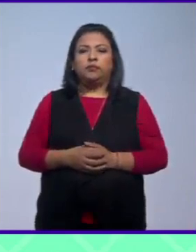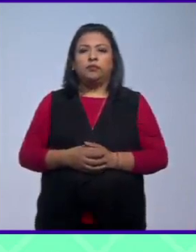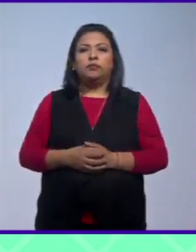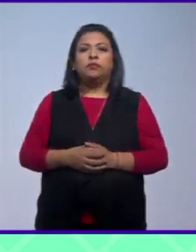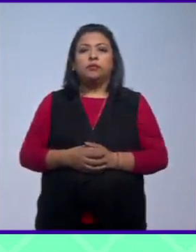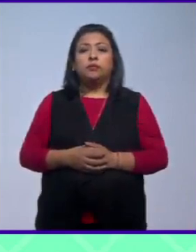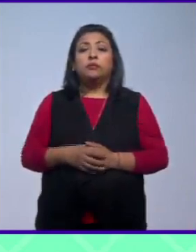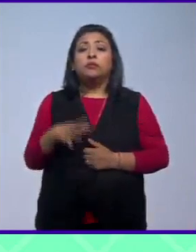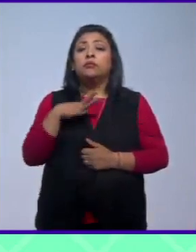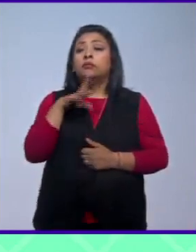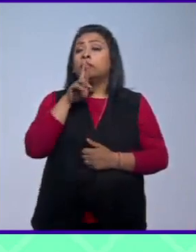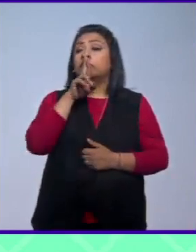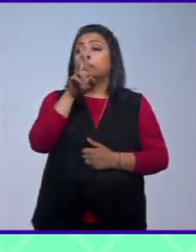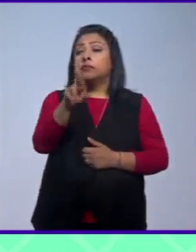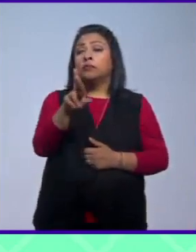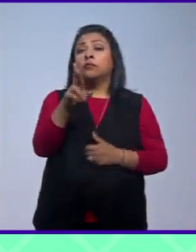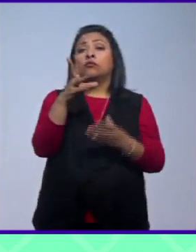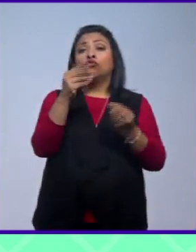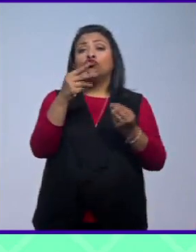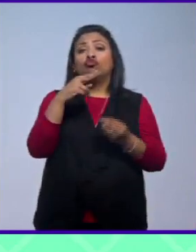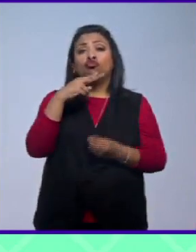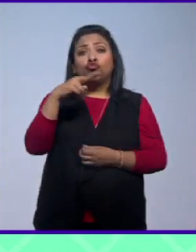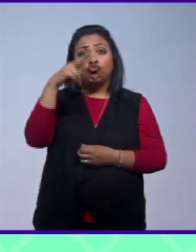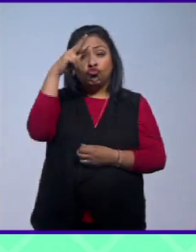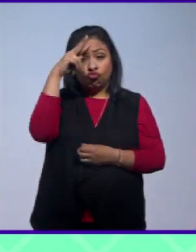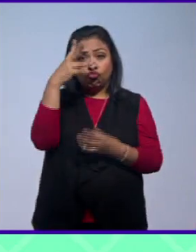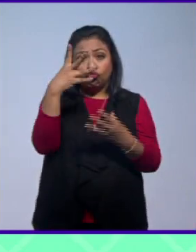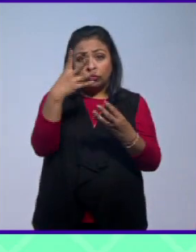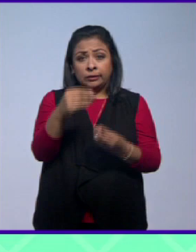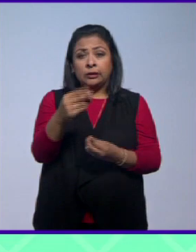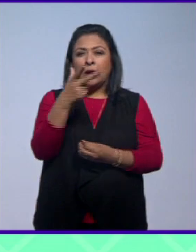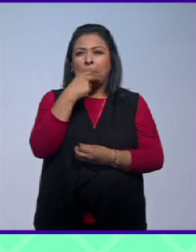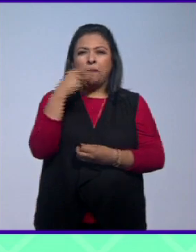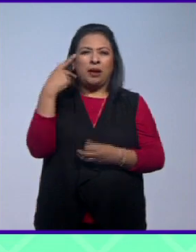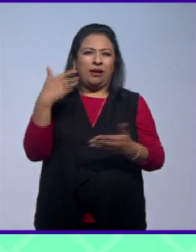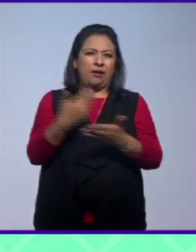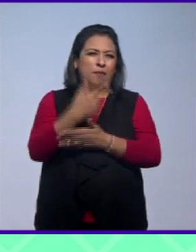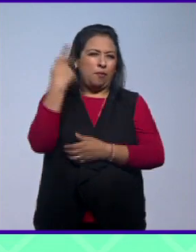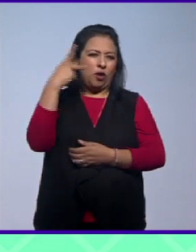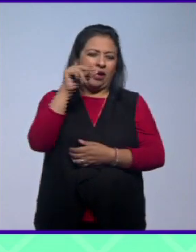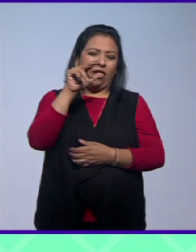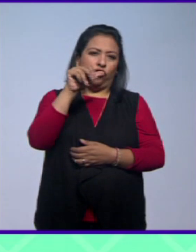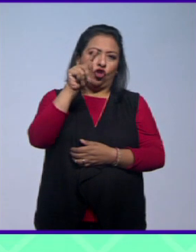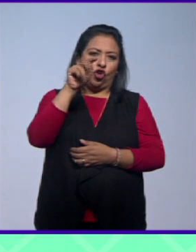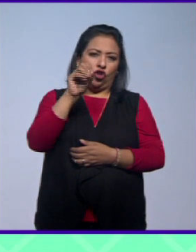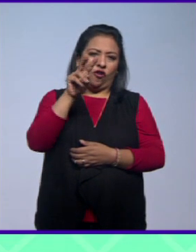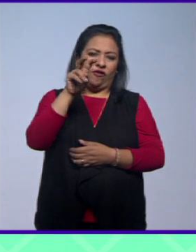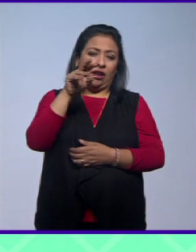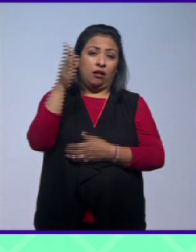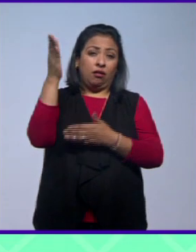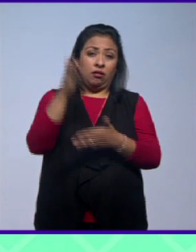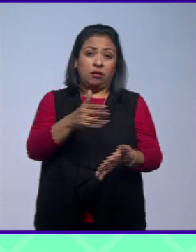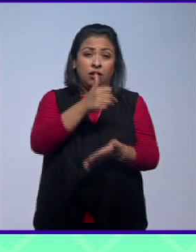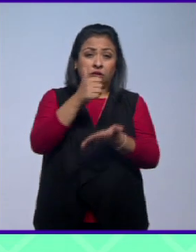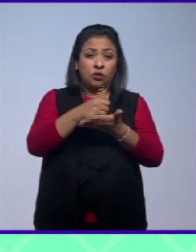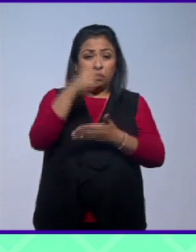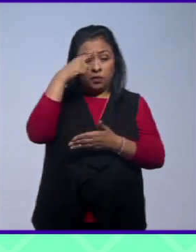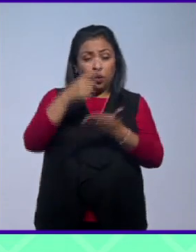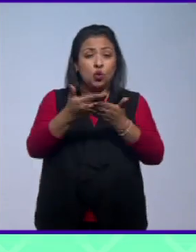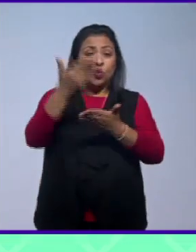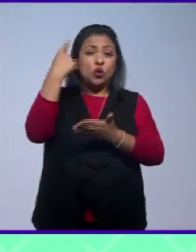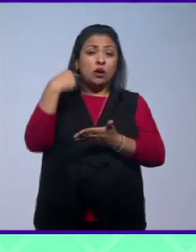Como respuesta al alto índice de analfabetismo el editor poblano Antonio Venegas Arroyo arribó a la Ciudad de México en